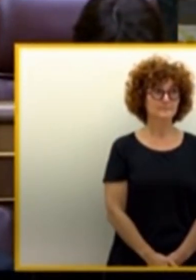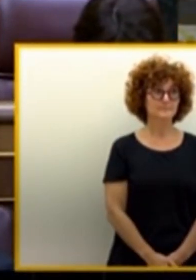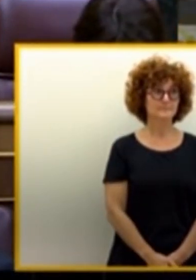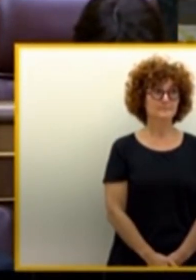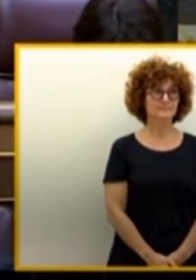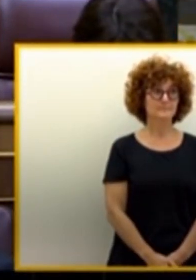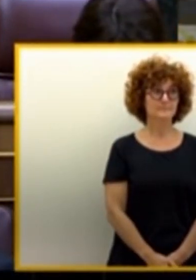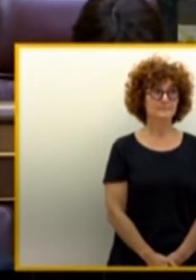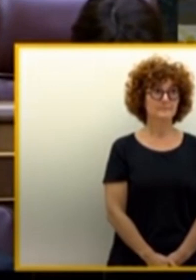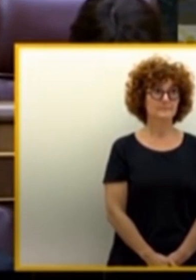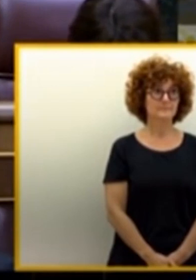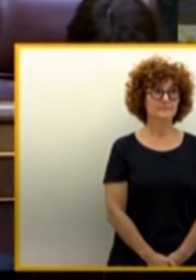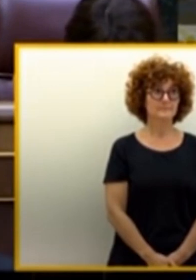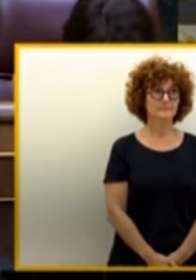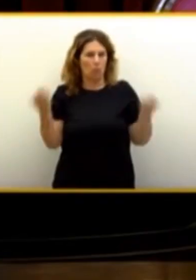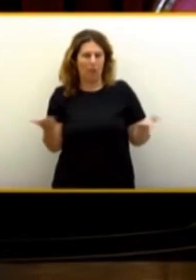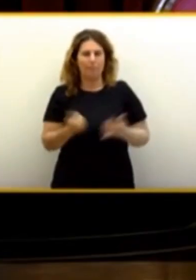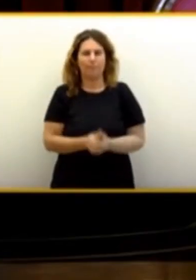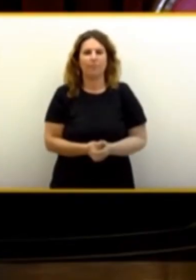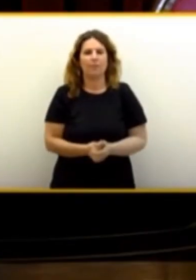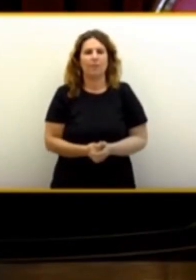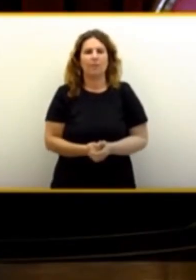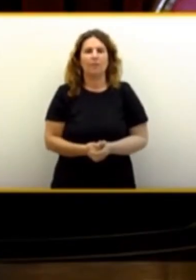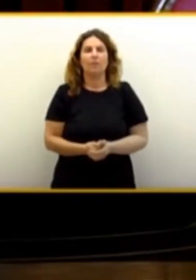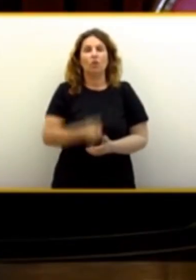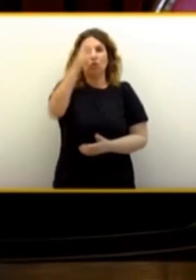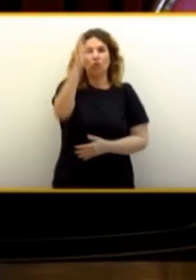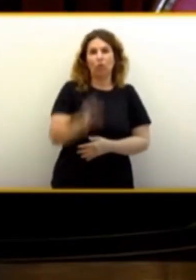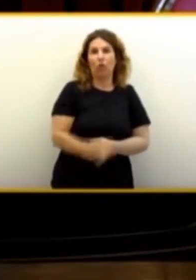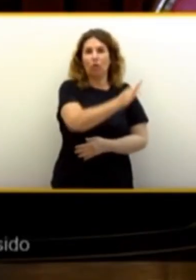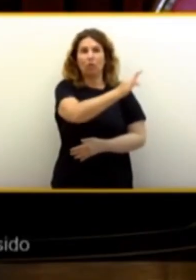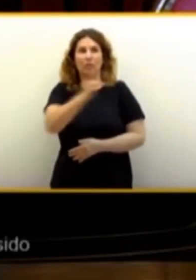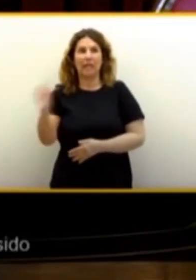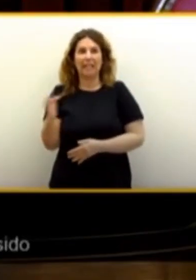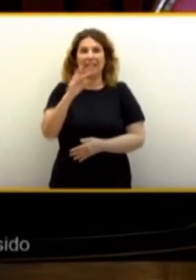Sí. Sí. Votos emitidos, 350.